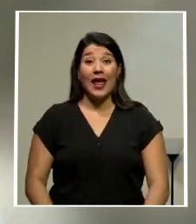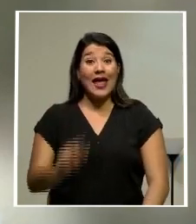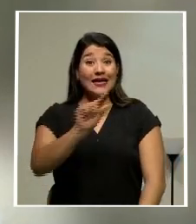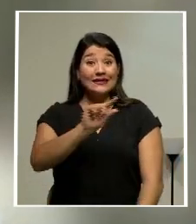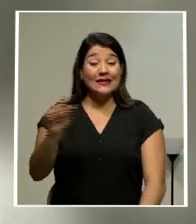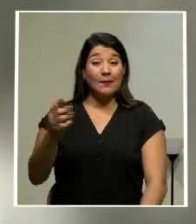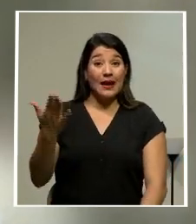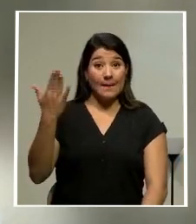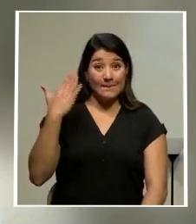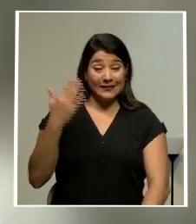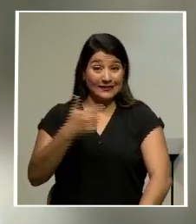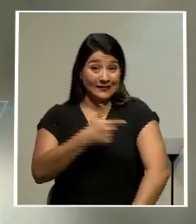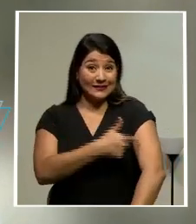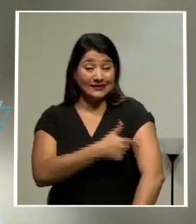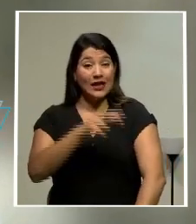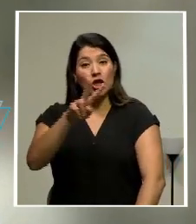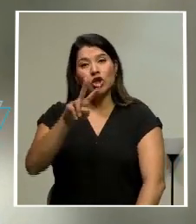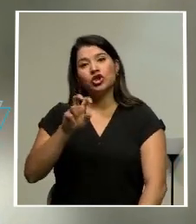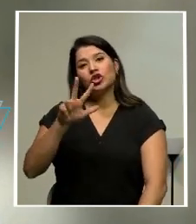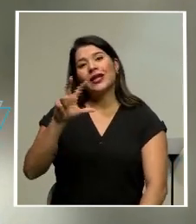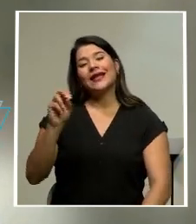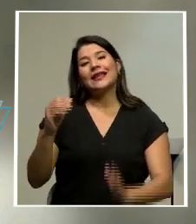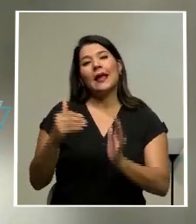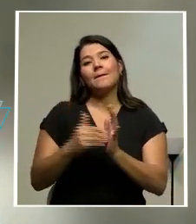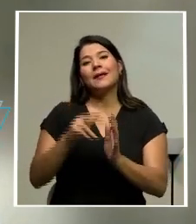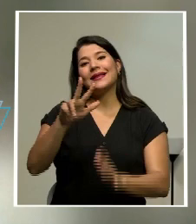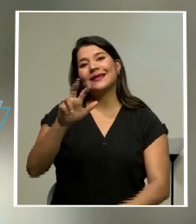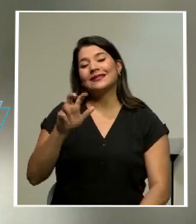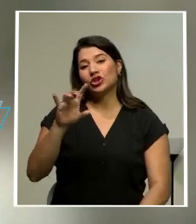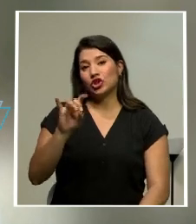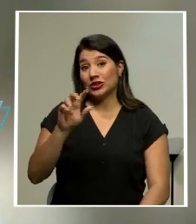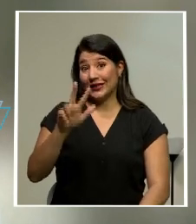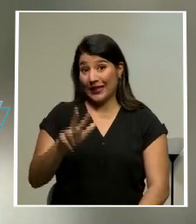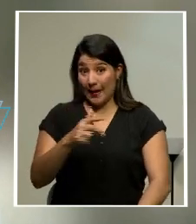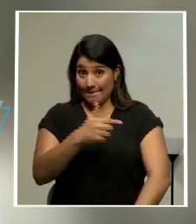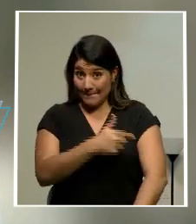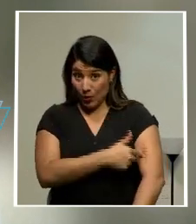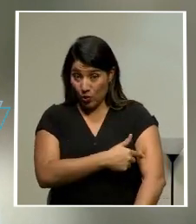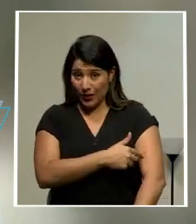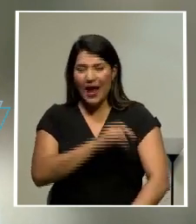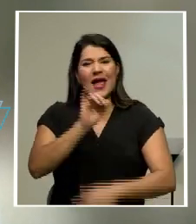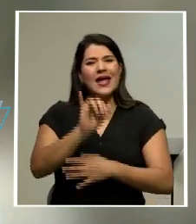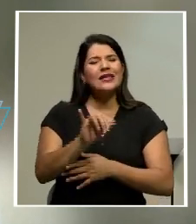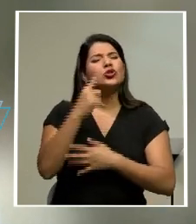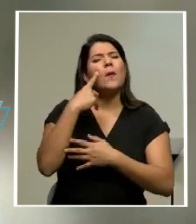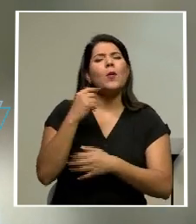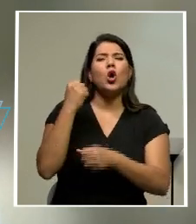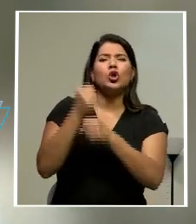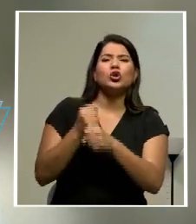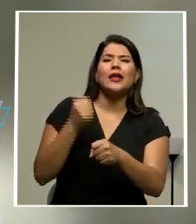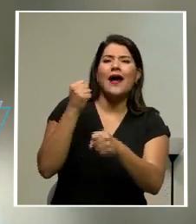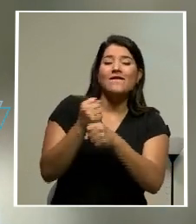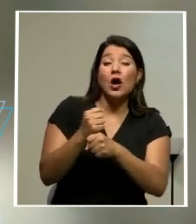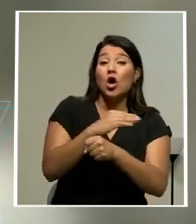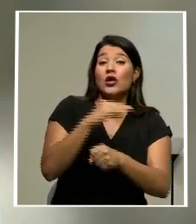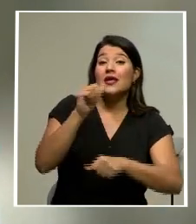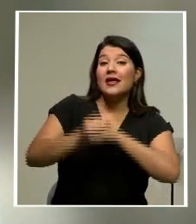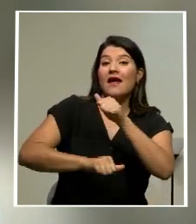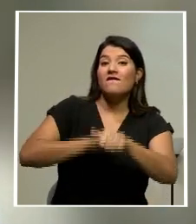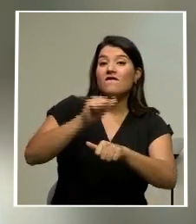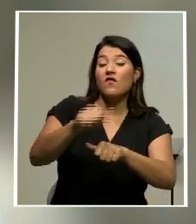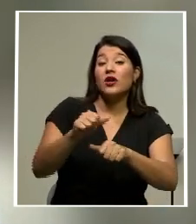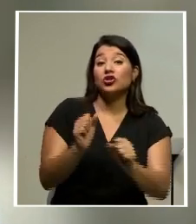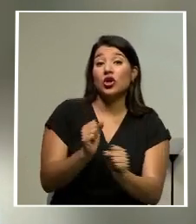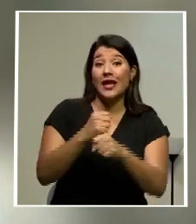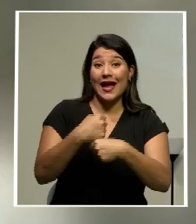pasada 230 mil 383 dosis, y esto es gracias al trabajo y el esfuerzo formidable de los